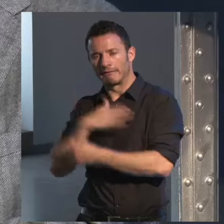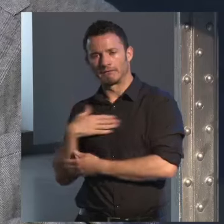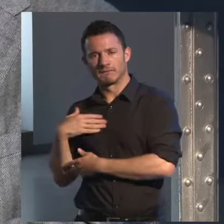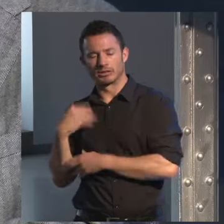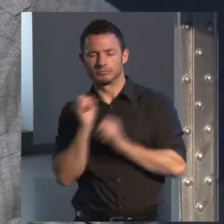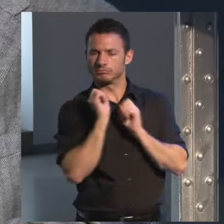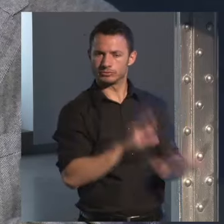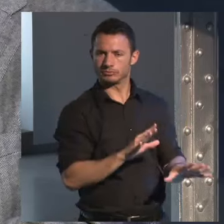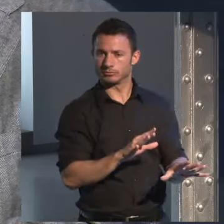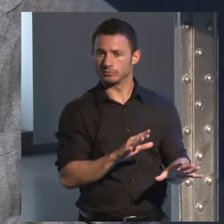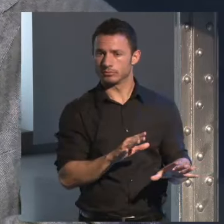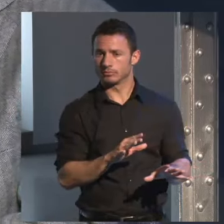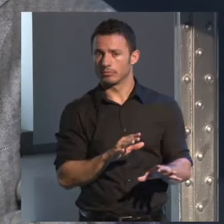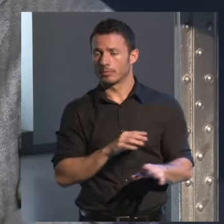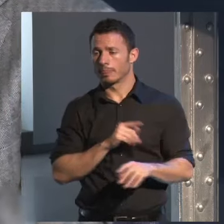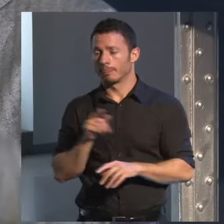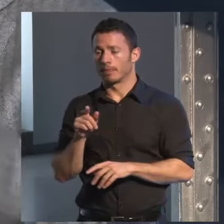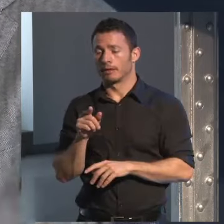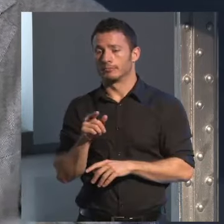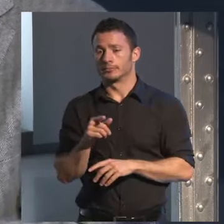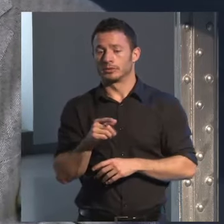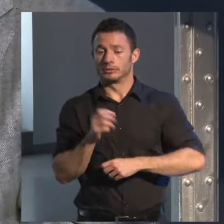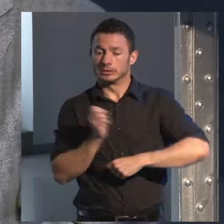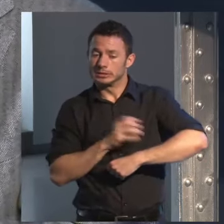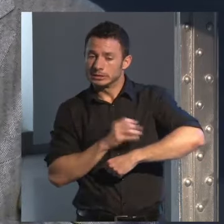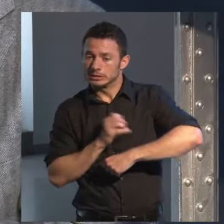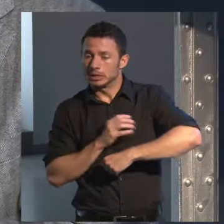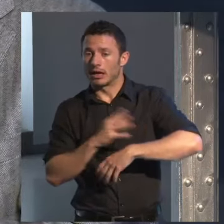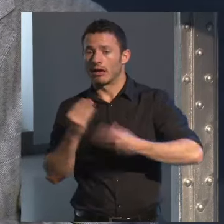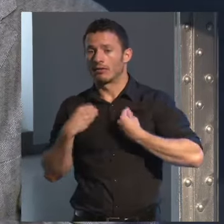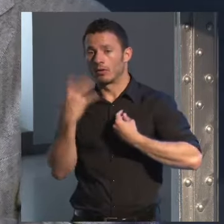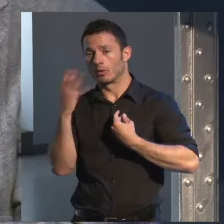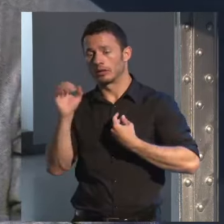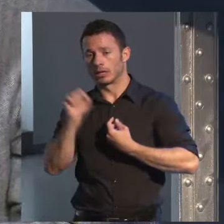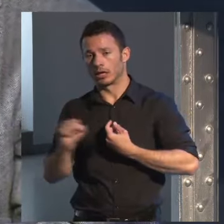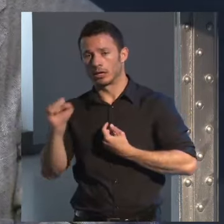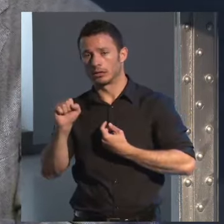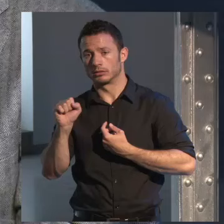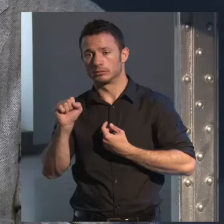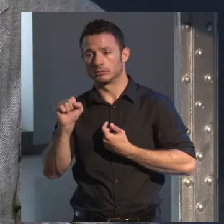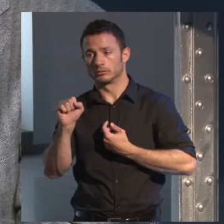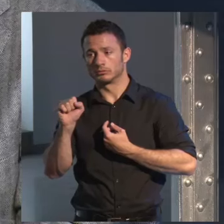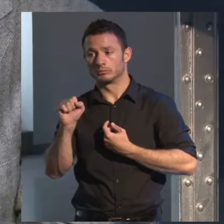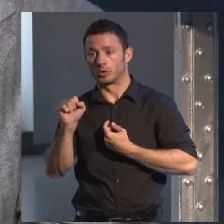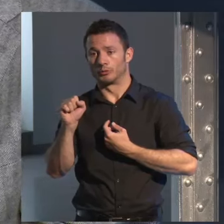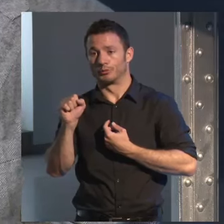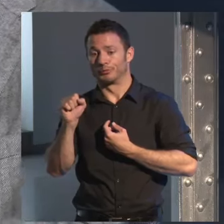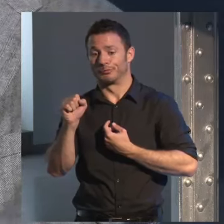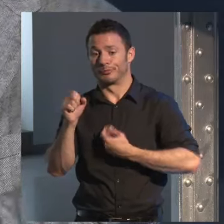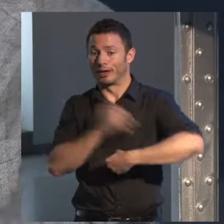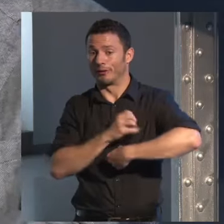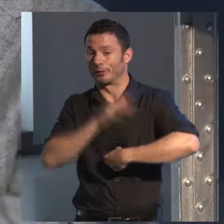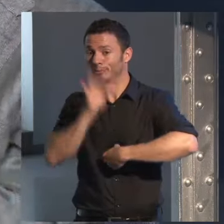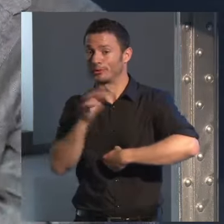teníamos para vivir en los próximos 40 años en mi casa 400 dólares era todo lo que